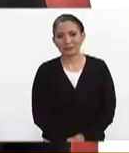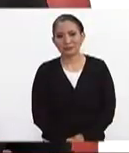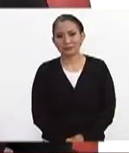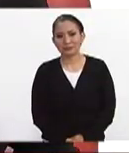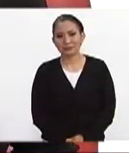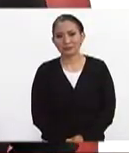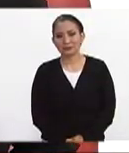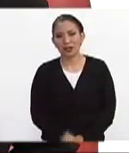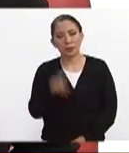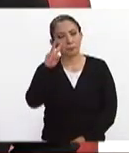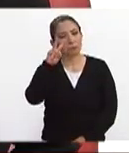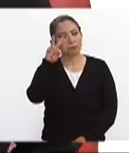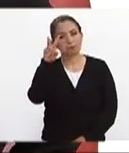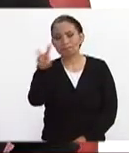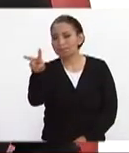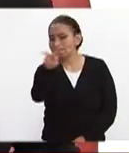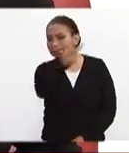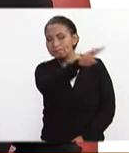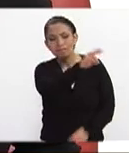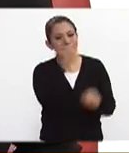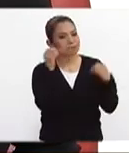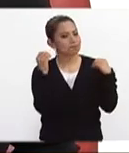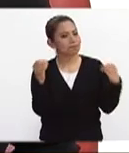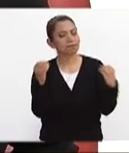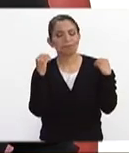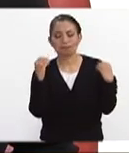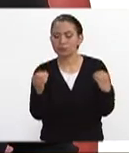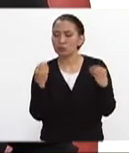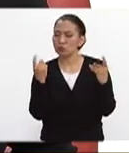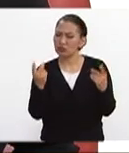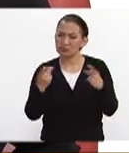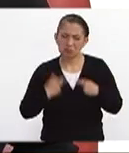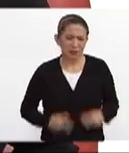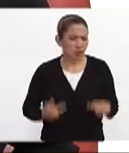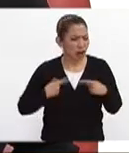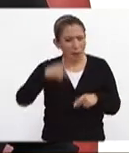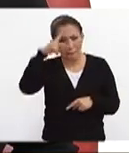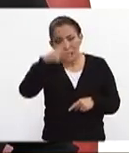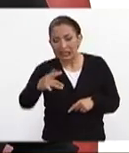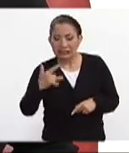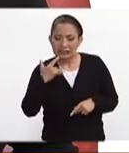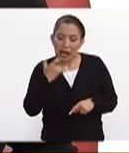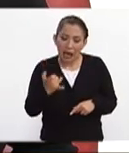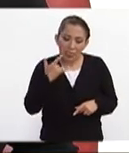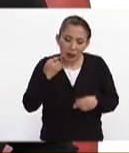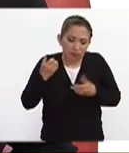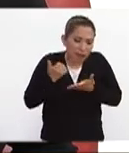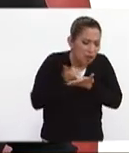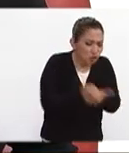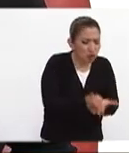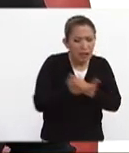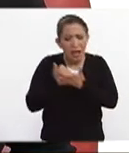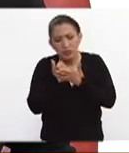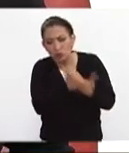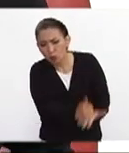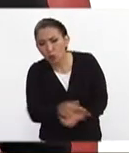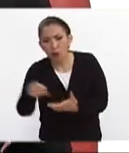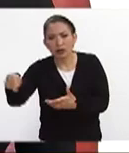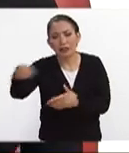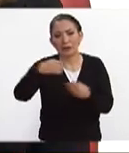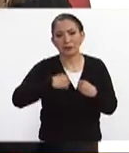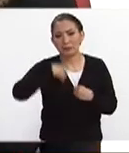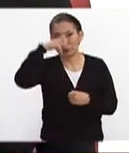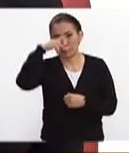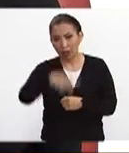como hemos visto son muchísimos por fortuna los mexicanos que están tratando de contribuir ante la tragedia que vive